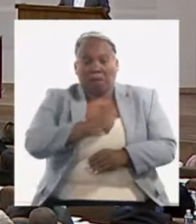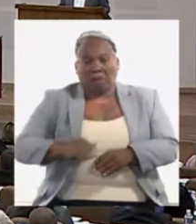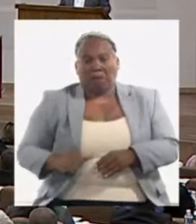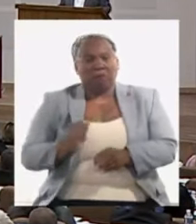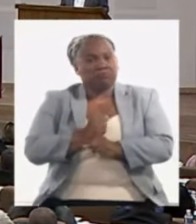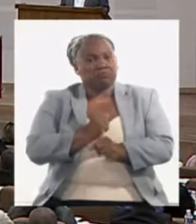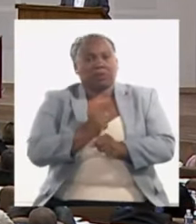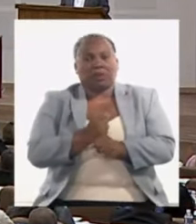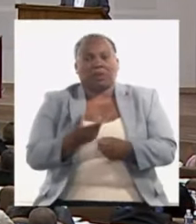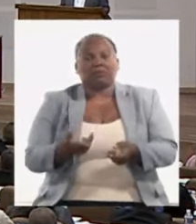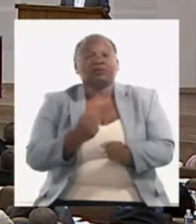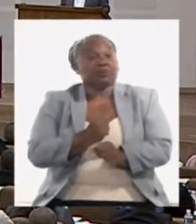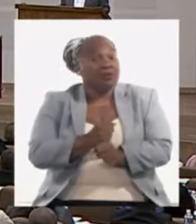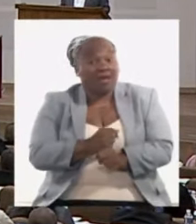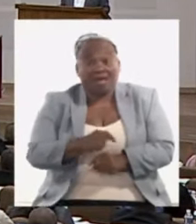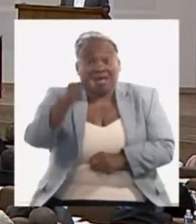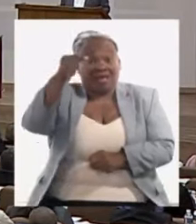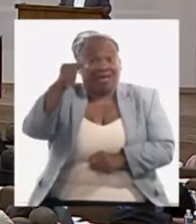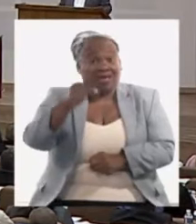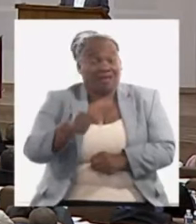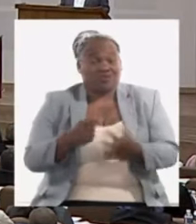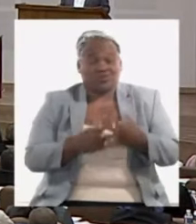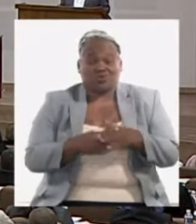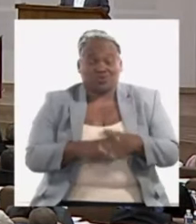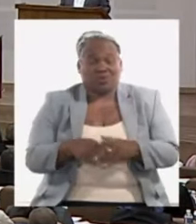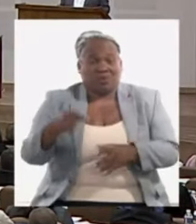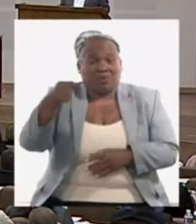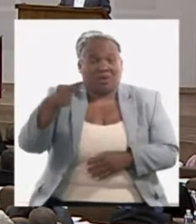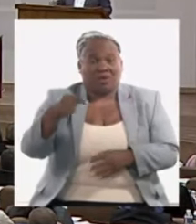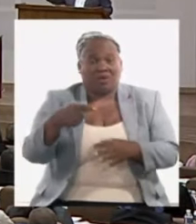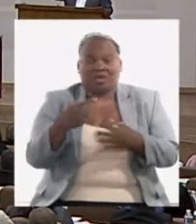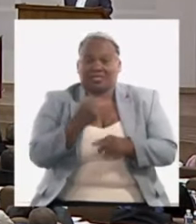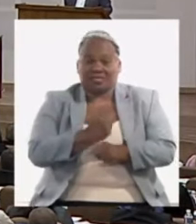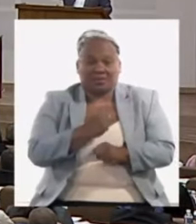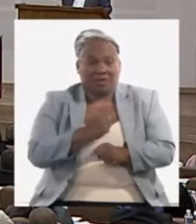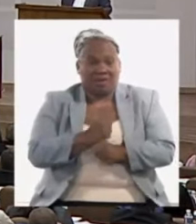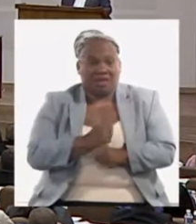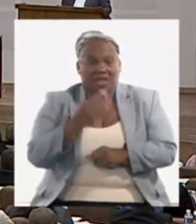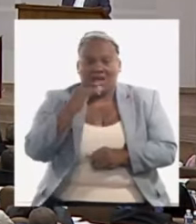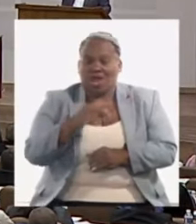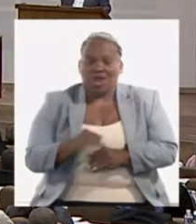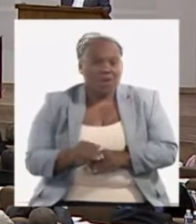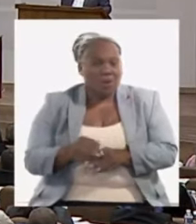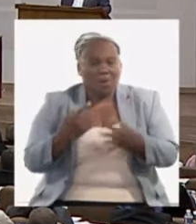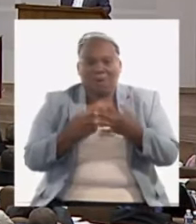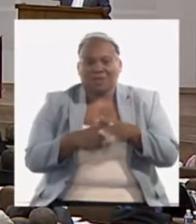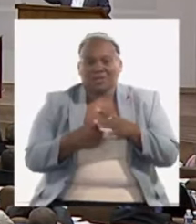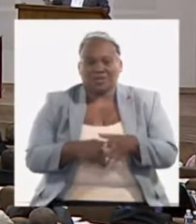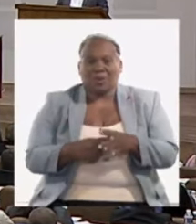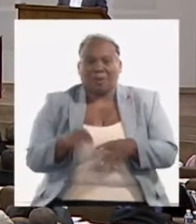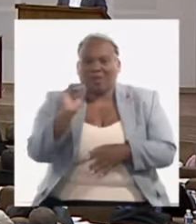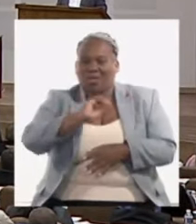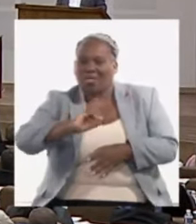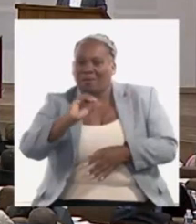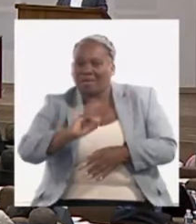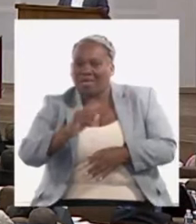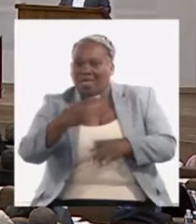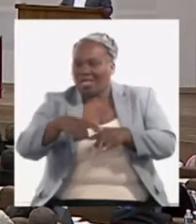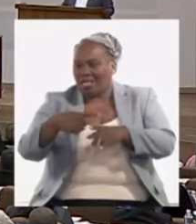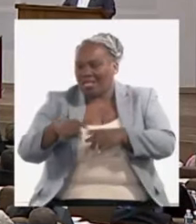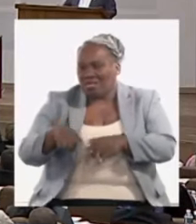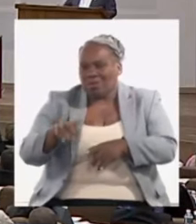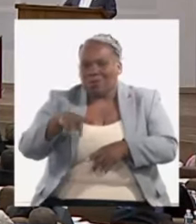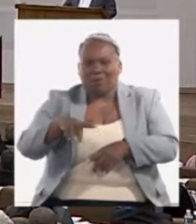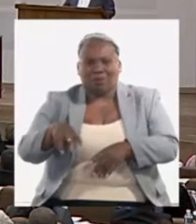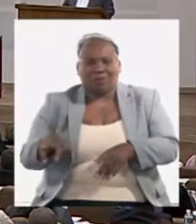entonces hay que trabajar esa es la salida nosotros no vamos a salir de esta situación con medidas macroeconómicas solo y con ordenamiento y búsqueda